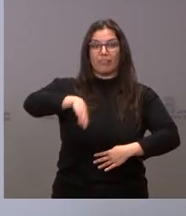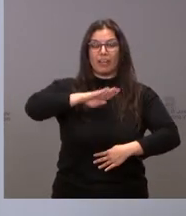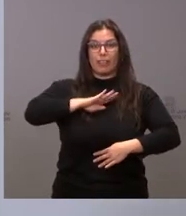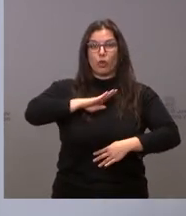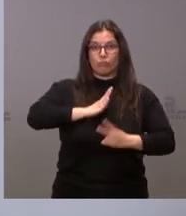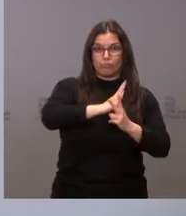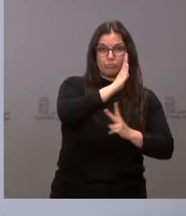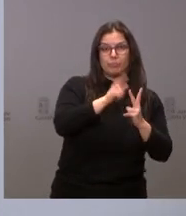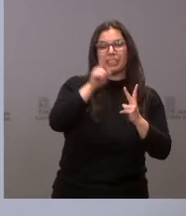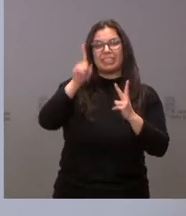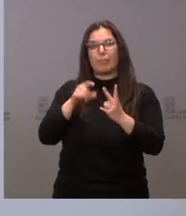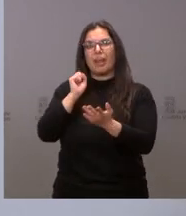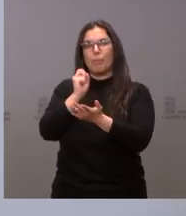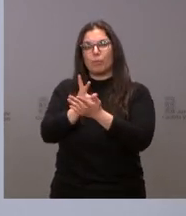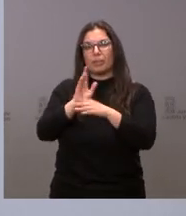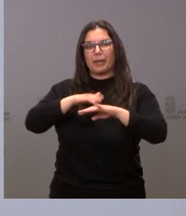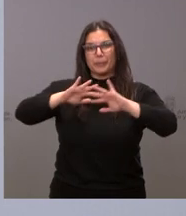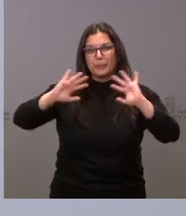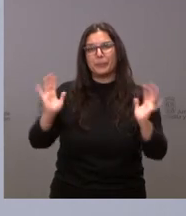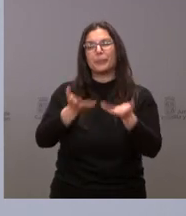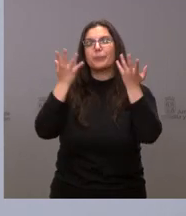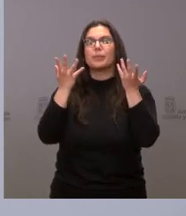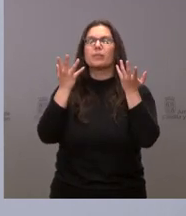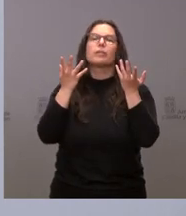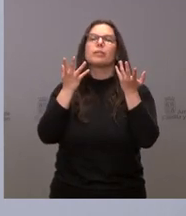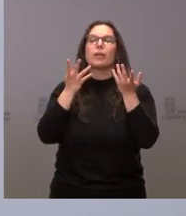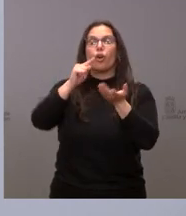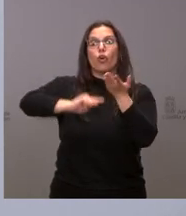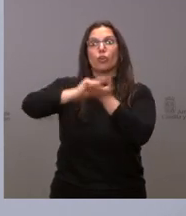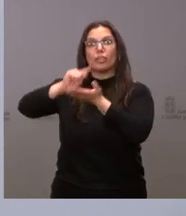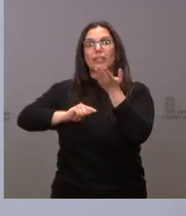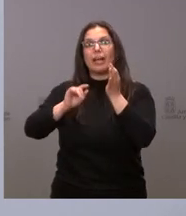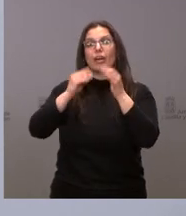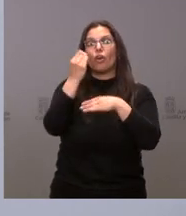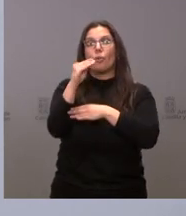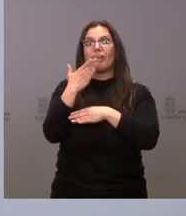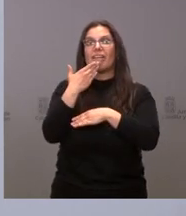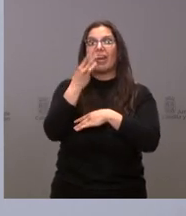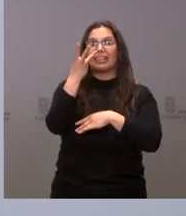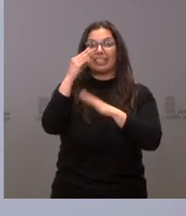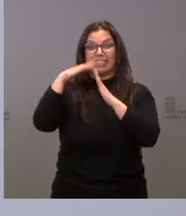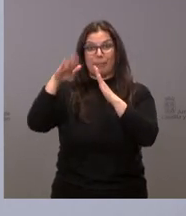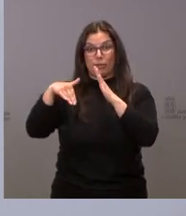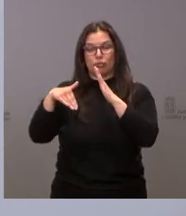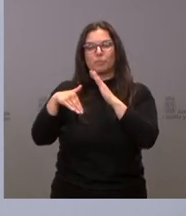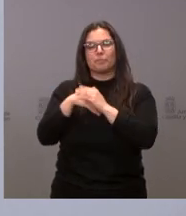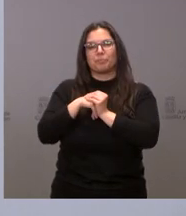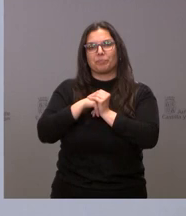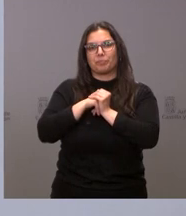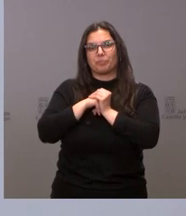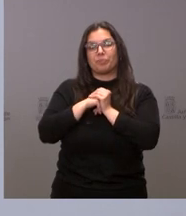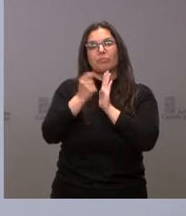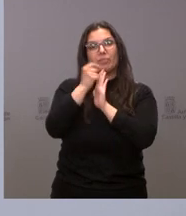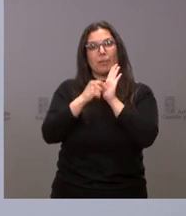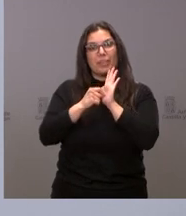también la apuesta por la promoción y la contratación de jóvenes menores de 30 años. Habrá